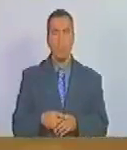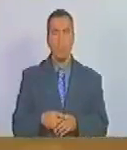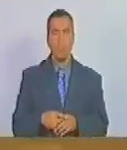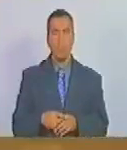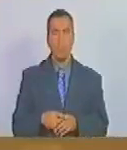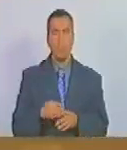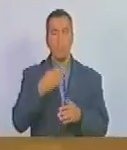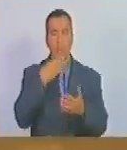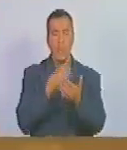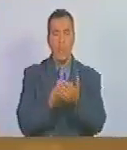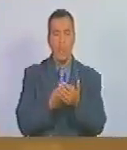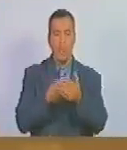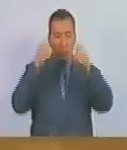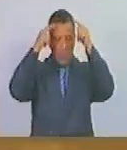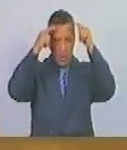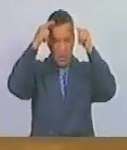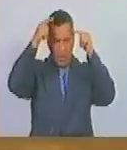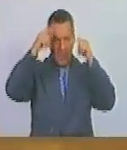Y gracias a Chávez,